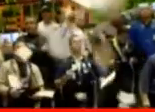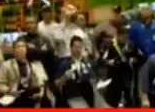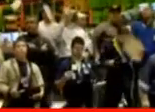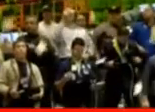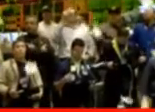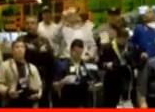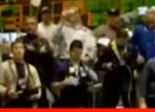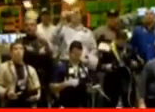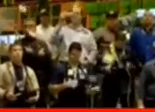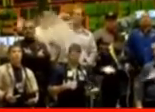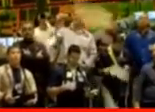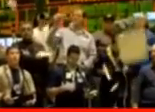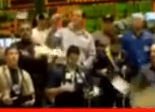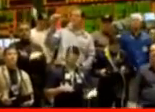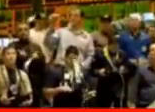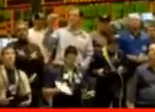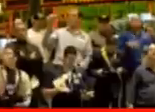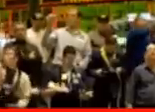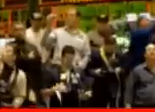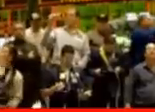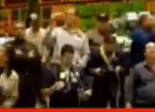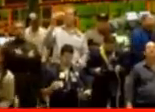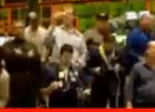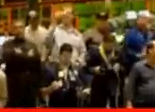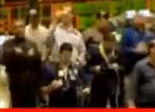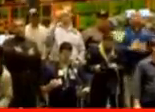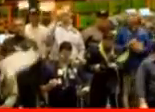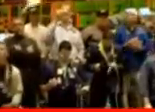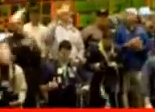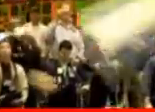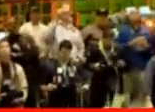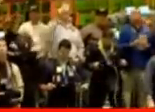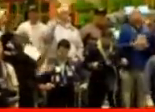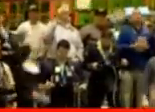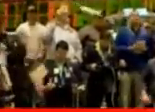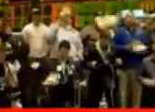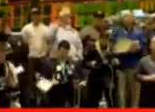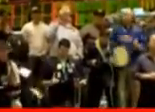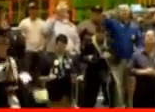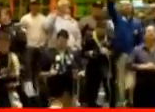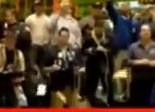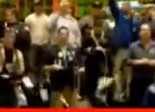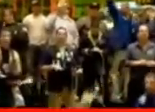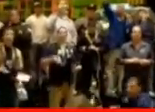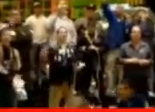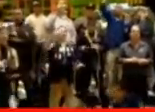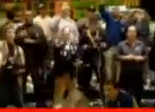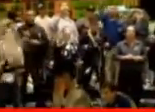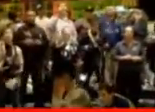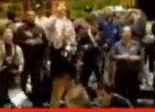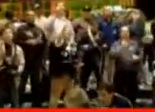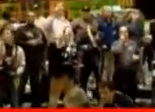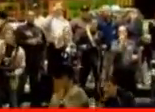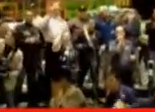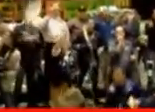sinceramente, que usted no está en condiciones de gobernar. Por lo tanto, el mejor servicio que puede hacer al país para